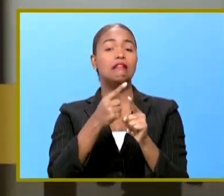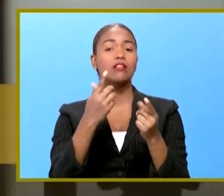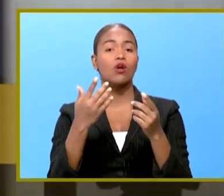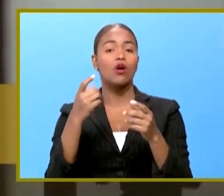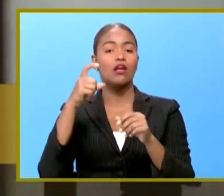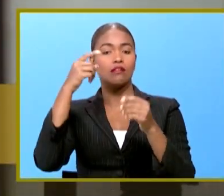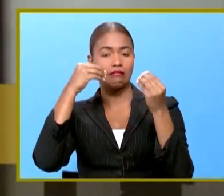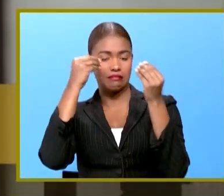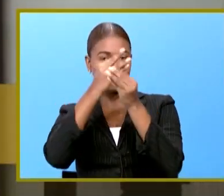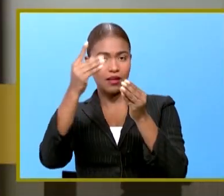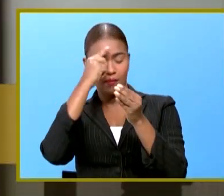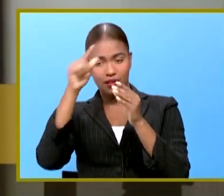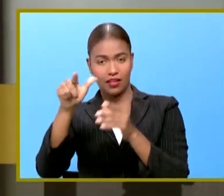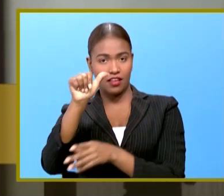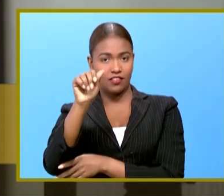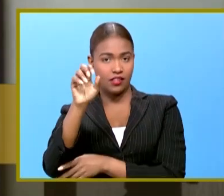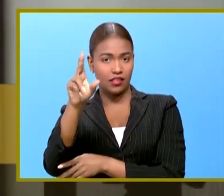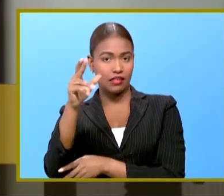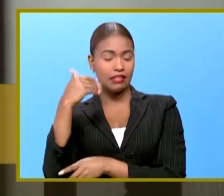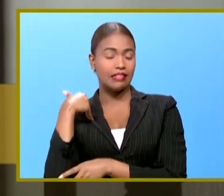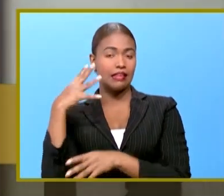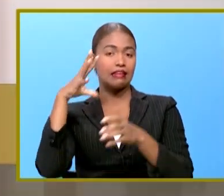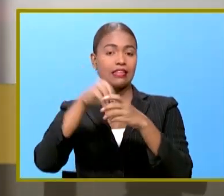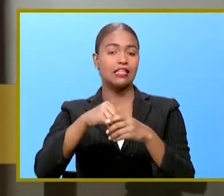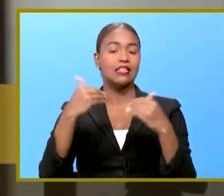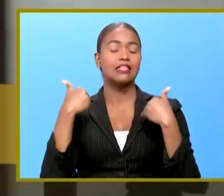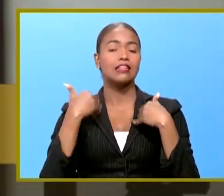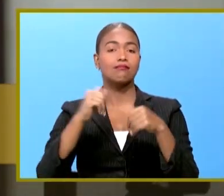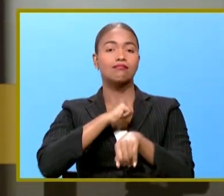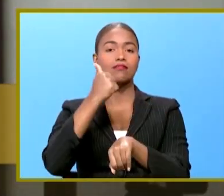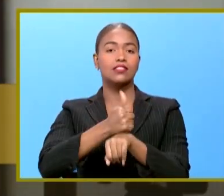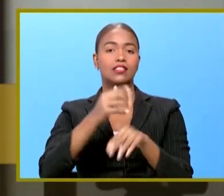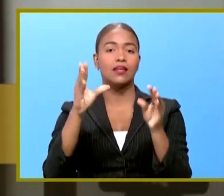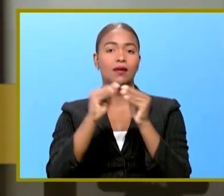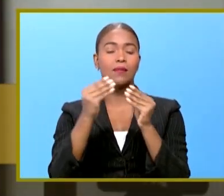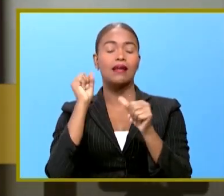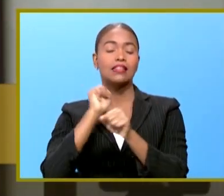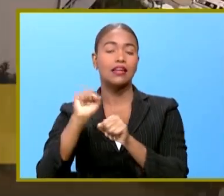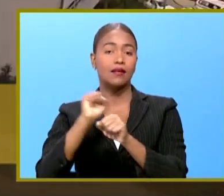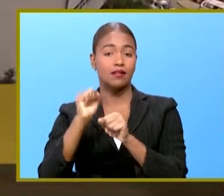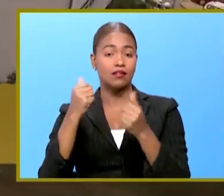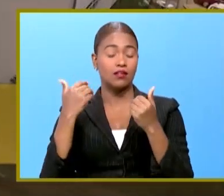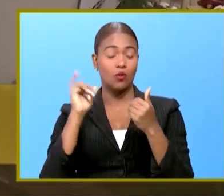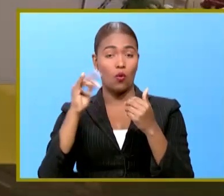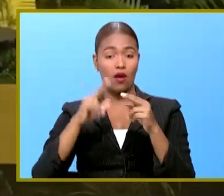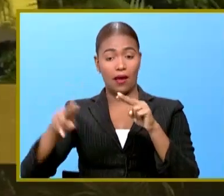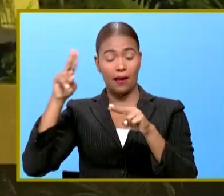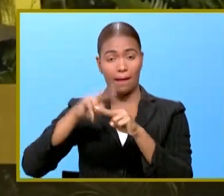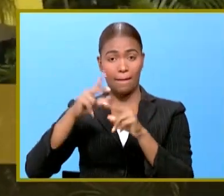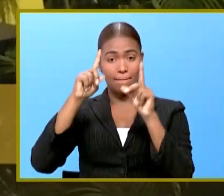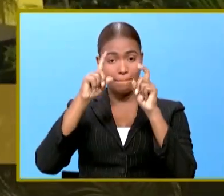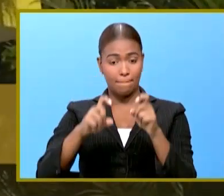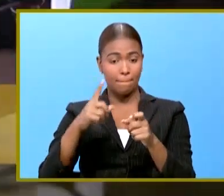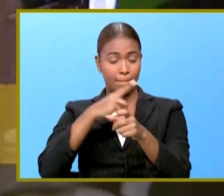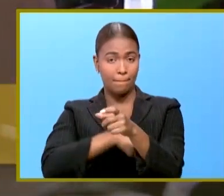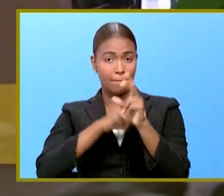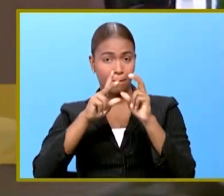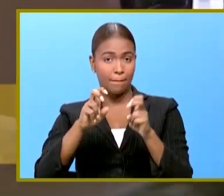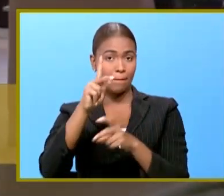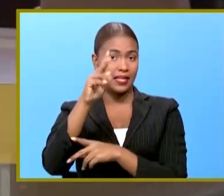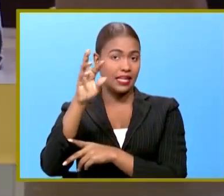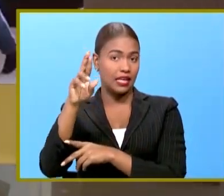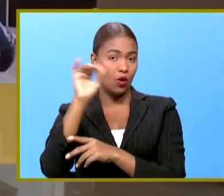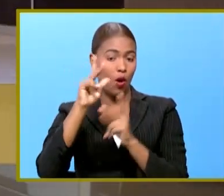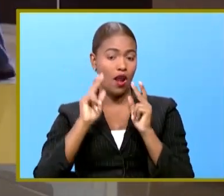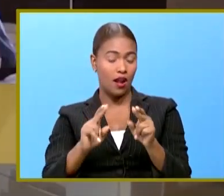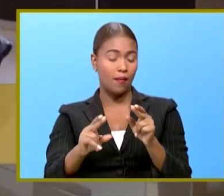medidas anunciadas por Abinader en lo que concierne a la habilitación de más laboratorios incremento de pruebas PCR y rápidas